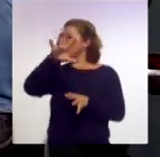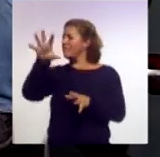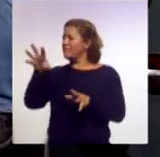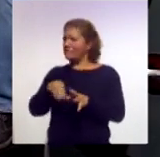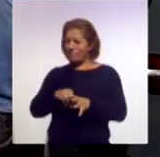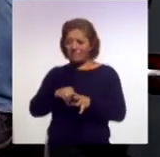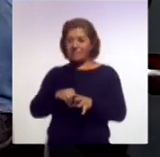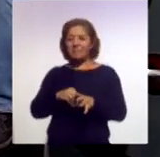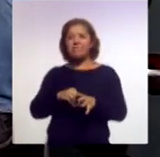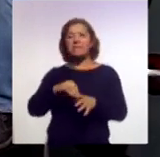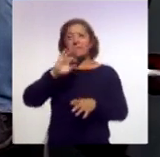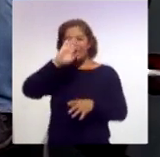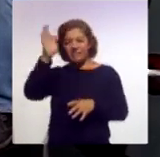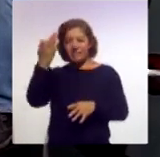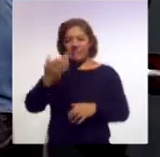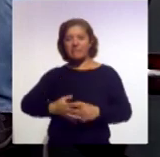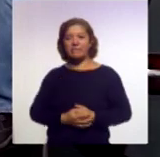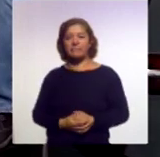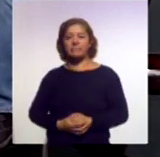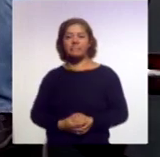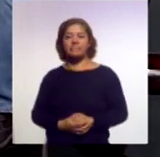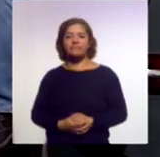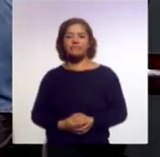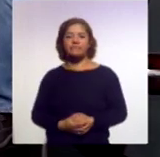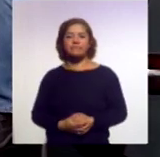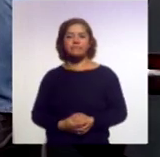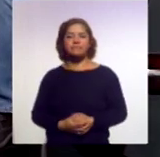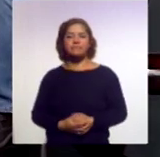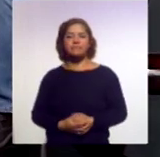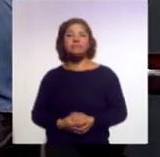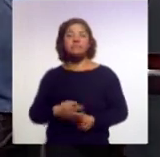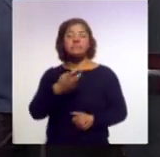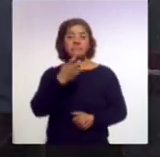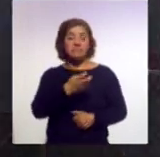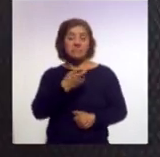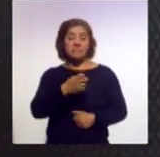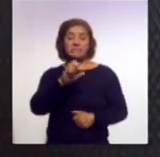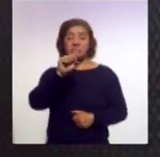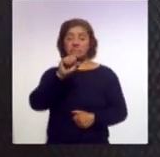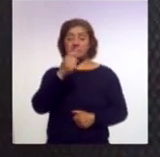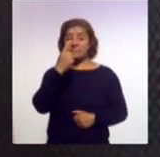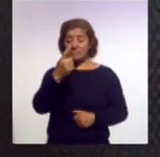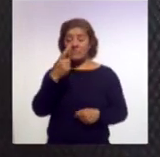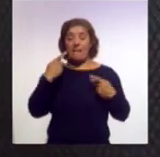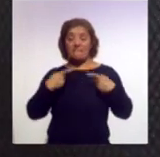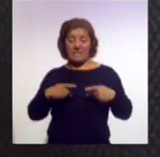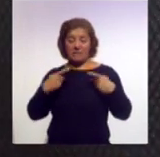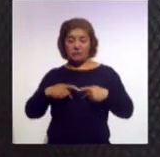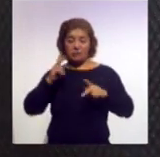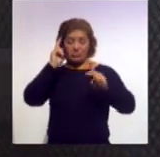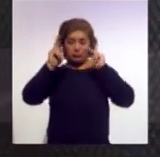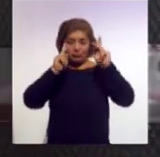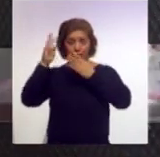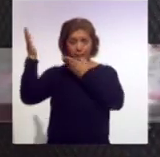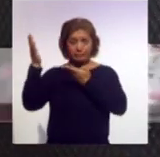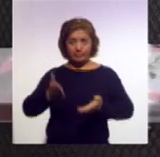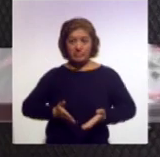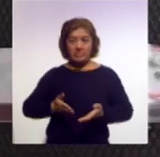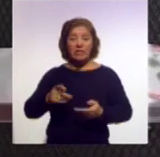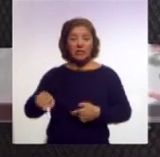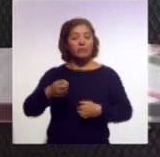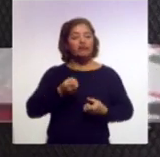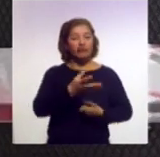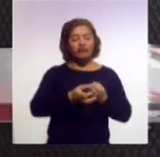entidad federativa y que estos más de 61 mil visitantes dejaron una derrama